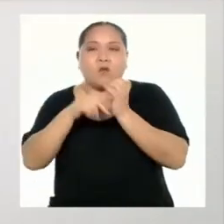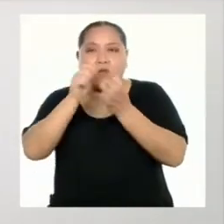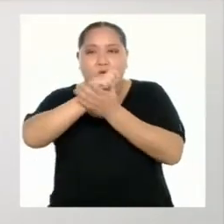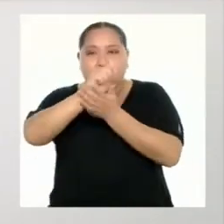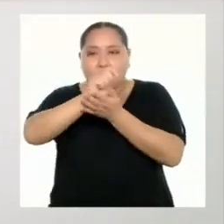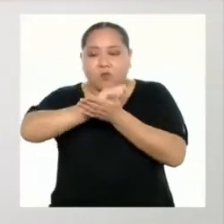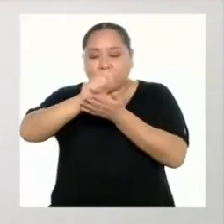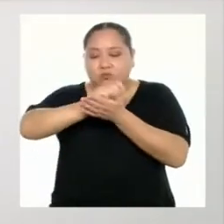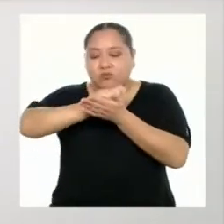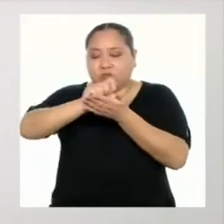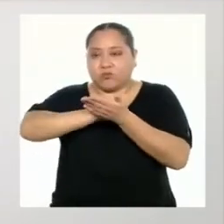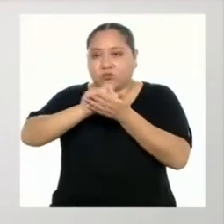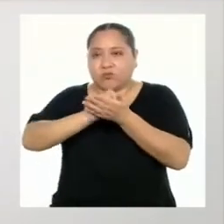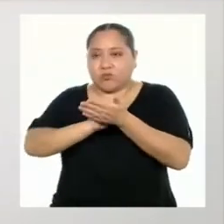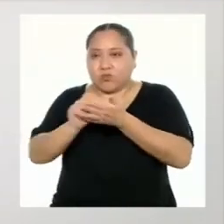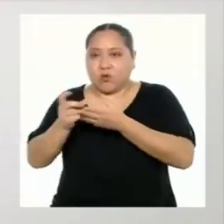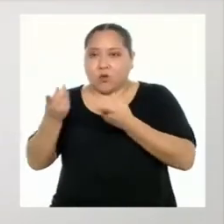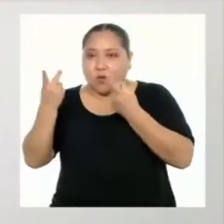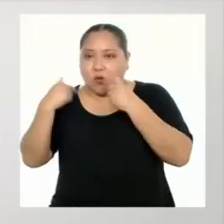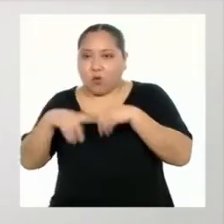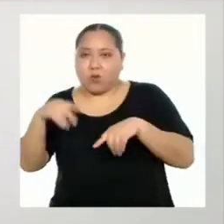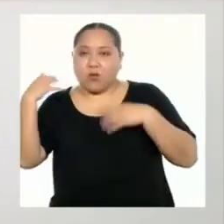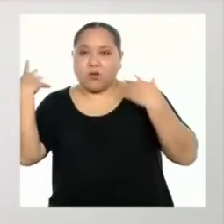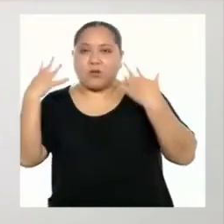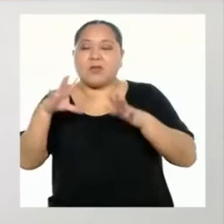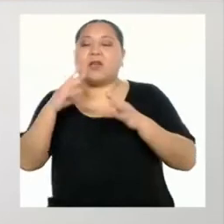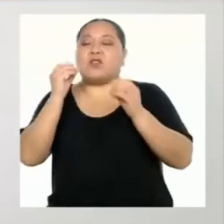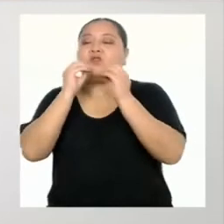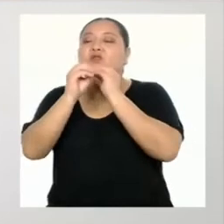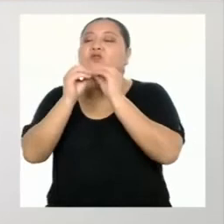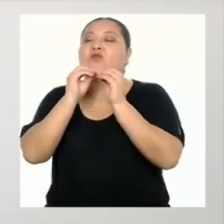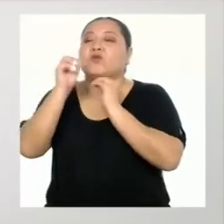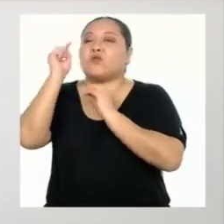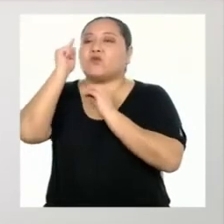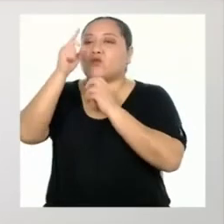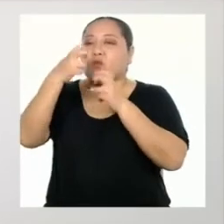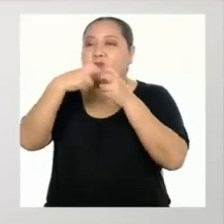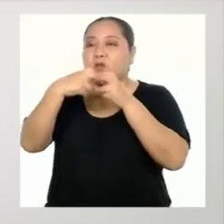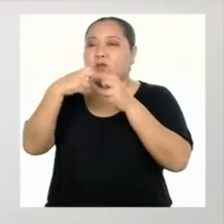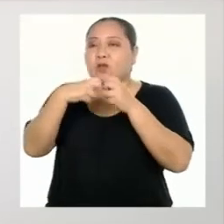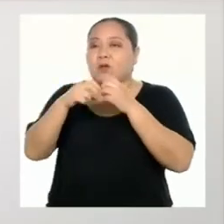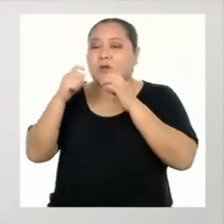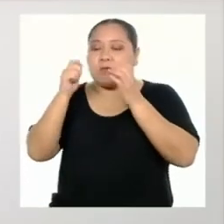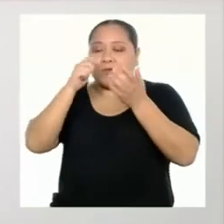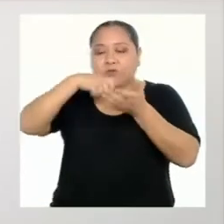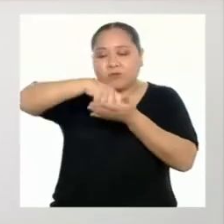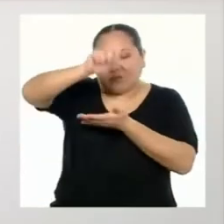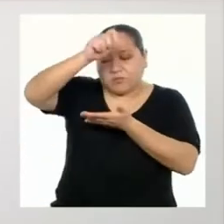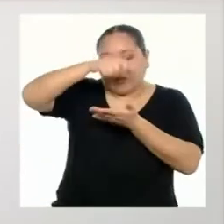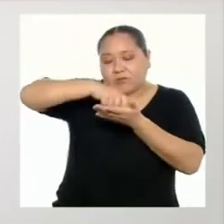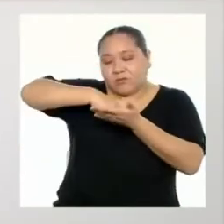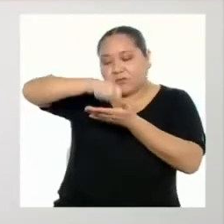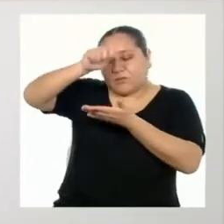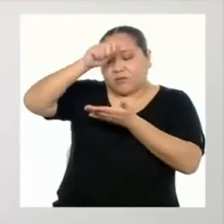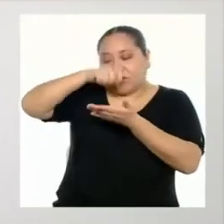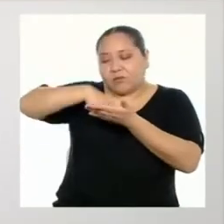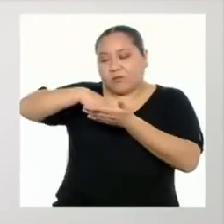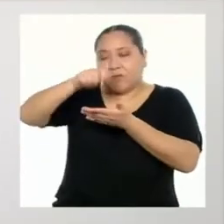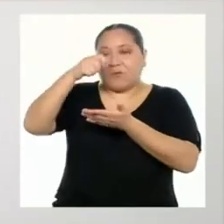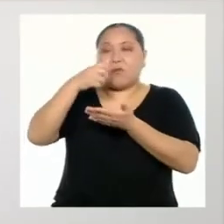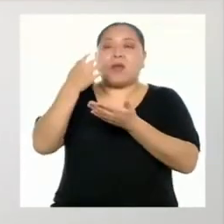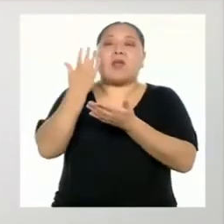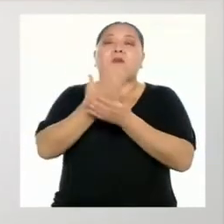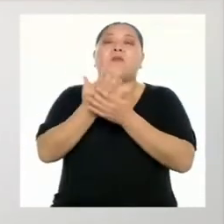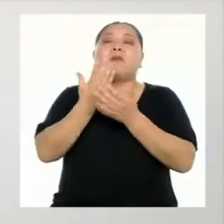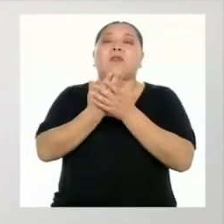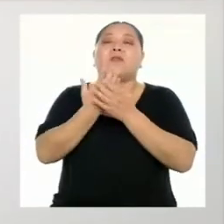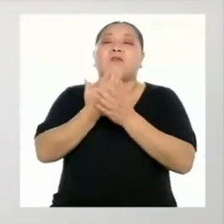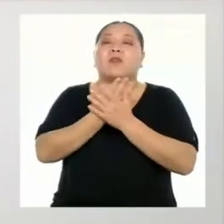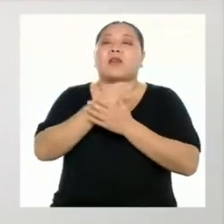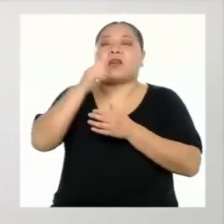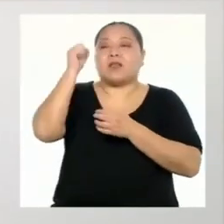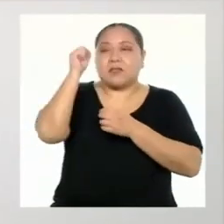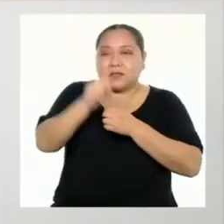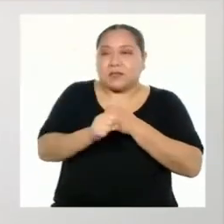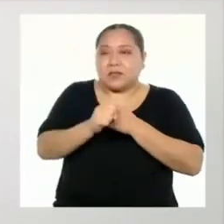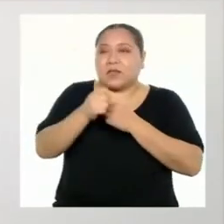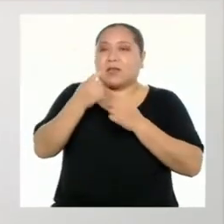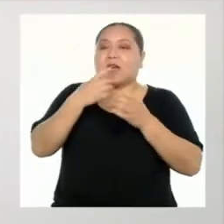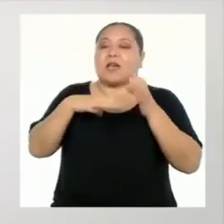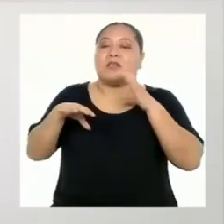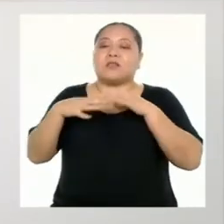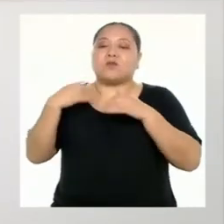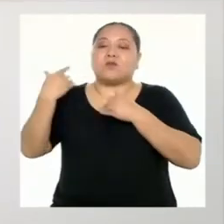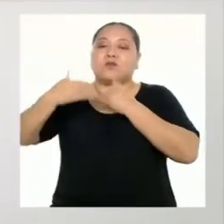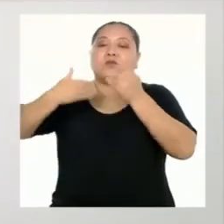hoja. Y cada vez que resolvemos una situación, vamos poniendo un check para verificar si estamos